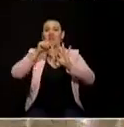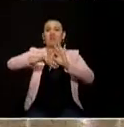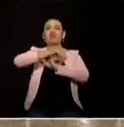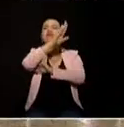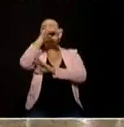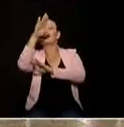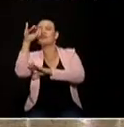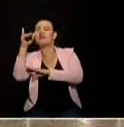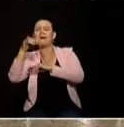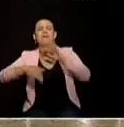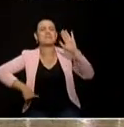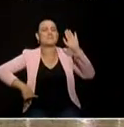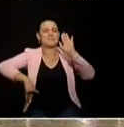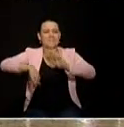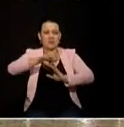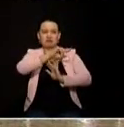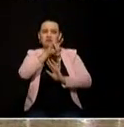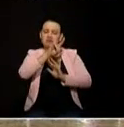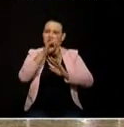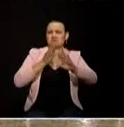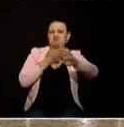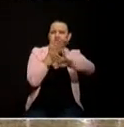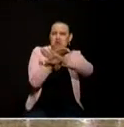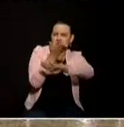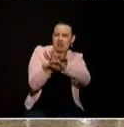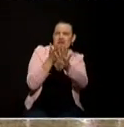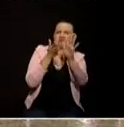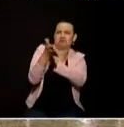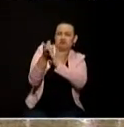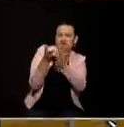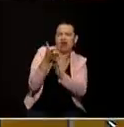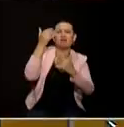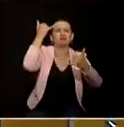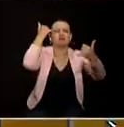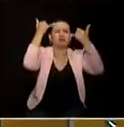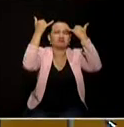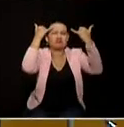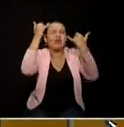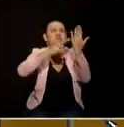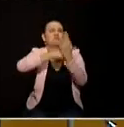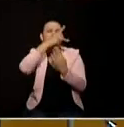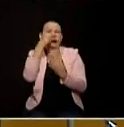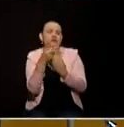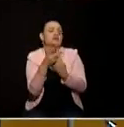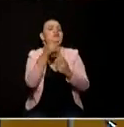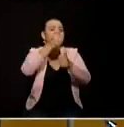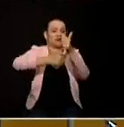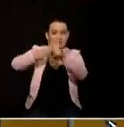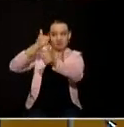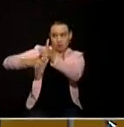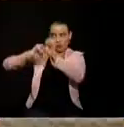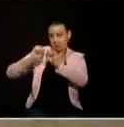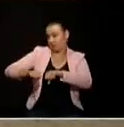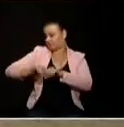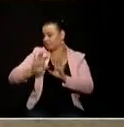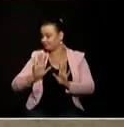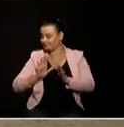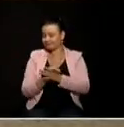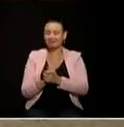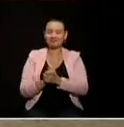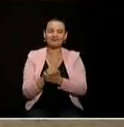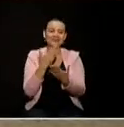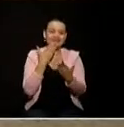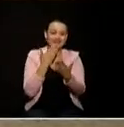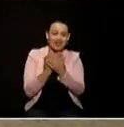todo la posibilidad de plantear las ideas y las propuestas de cada uno que ese era el objetivo muchas gracias por